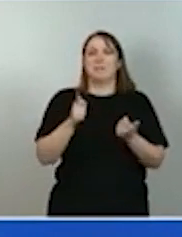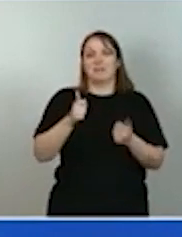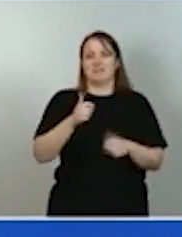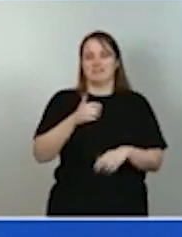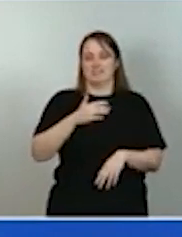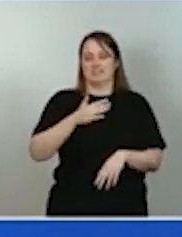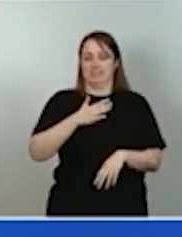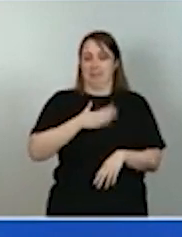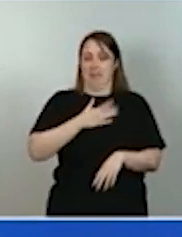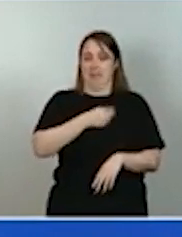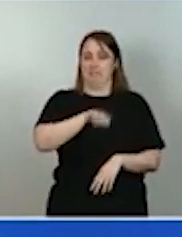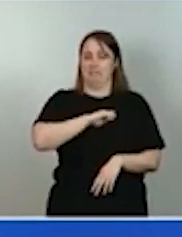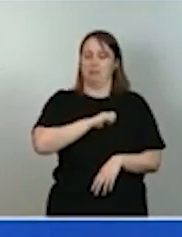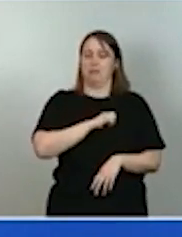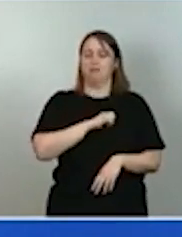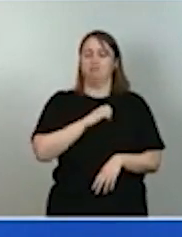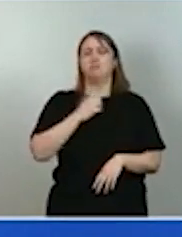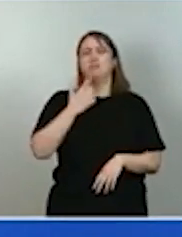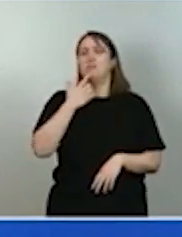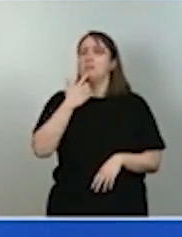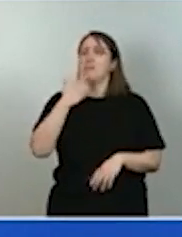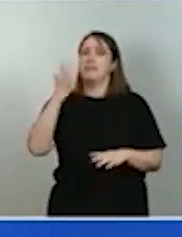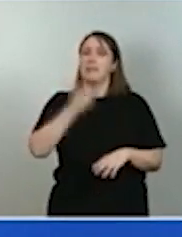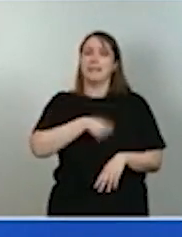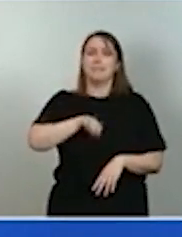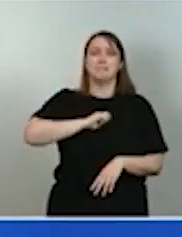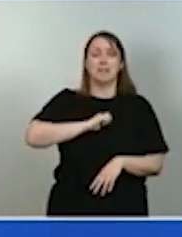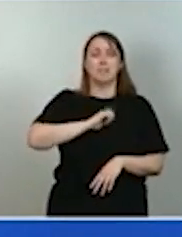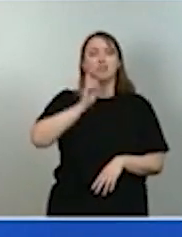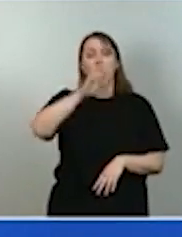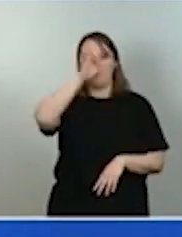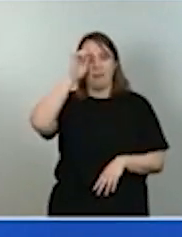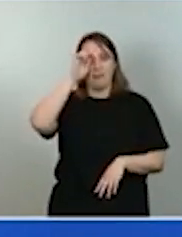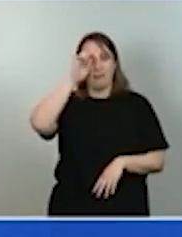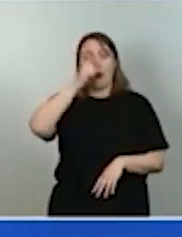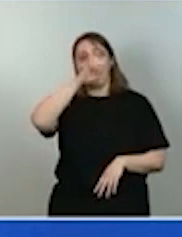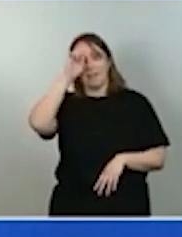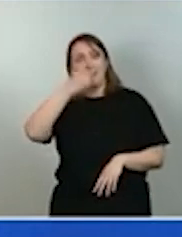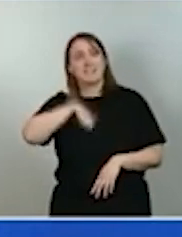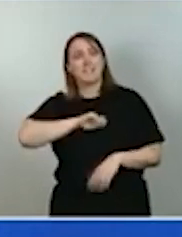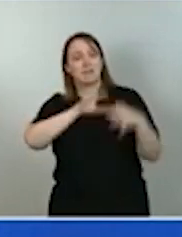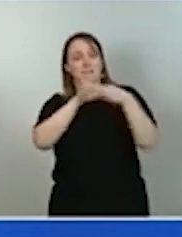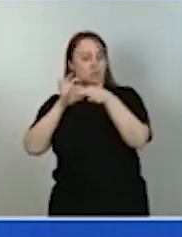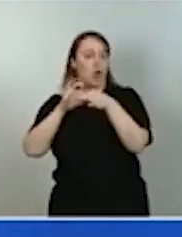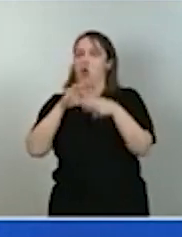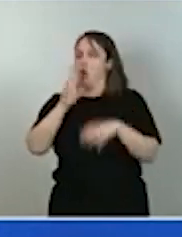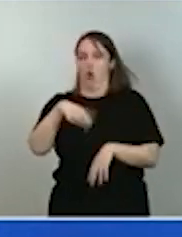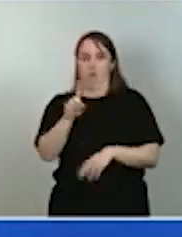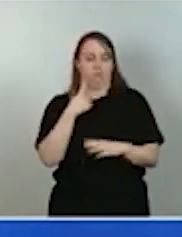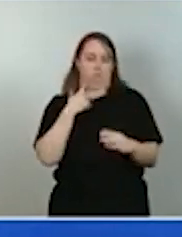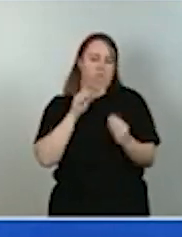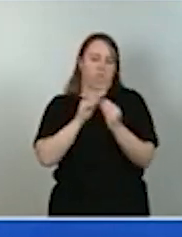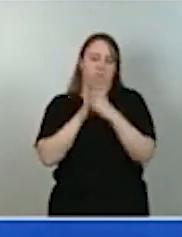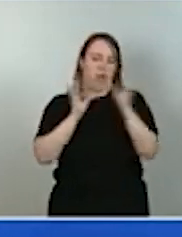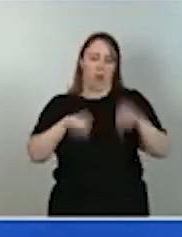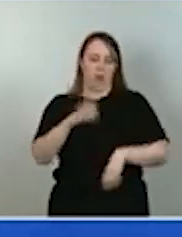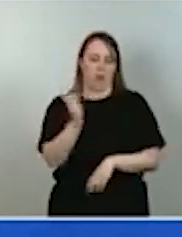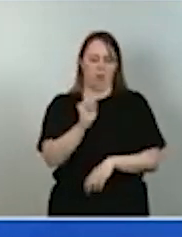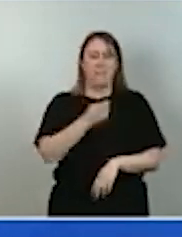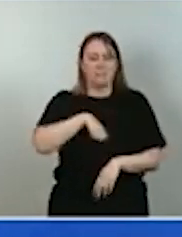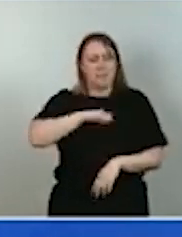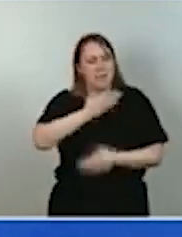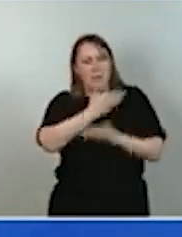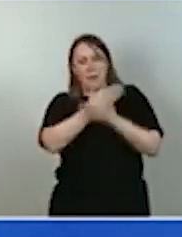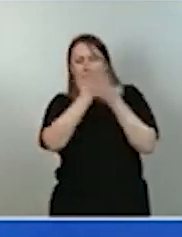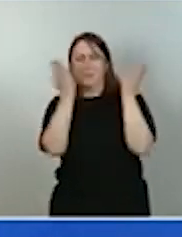con los que dicen que España es Madrid y que Madrid es España. España es mucho más diversa y hacen falta tanto alternativas